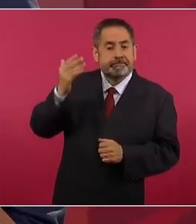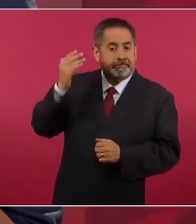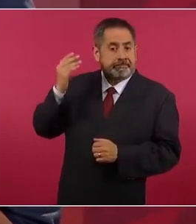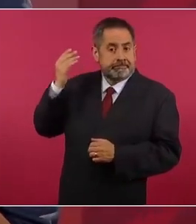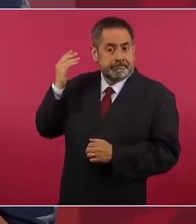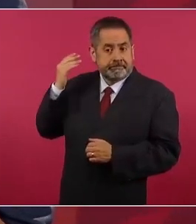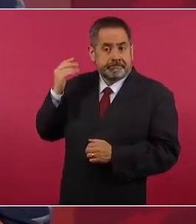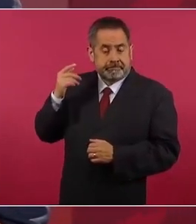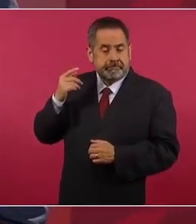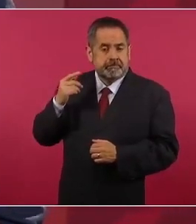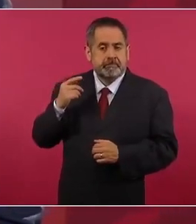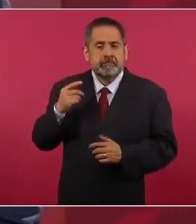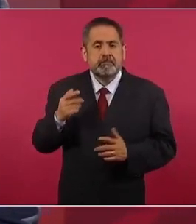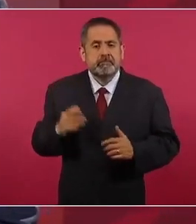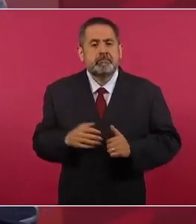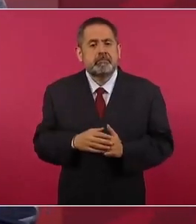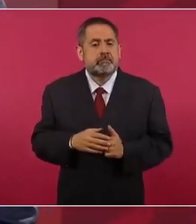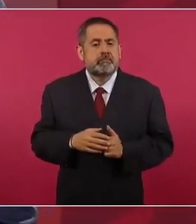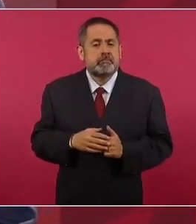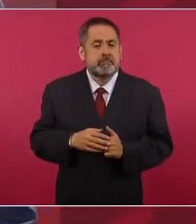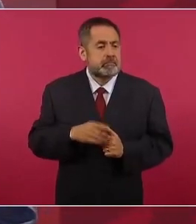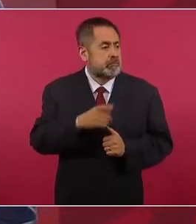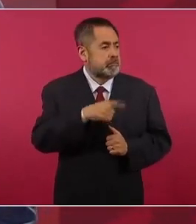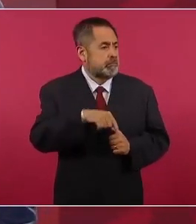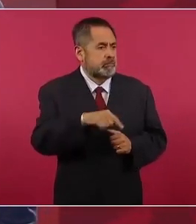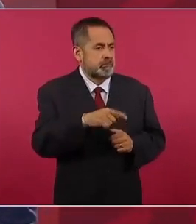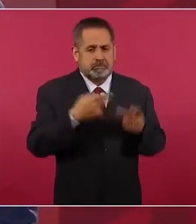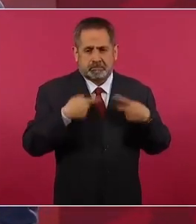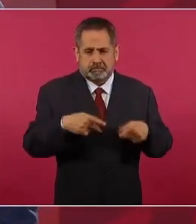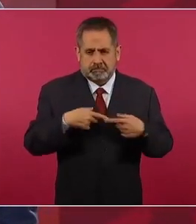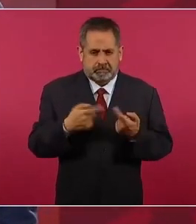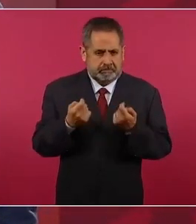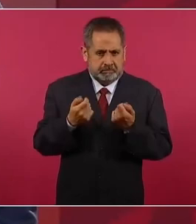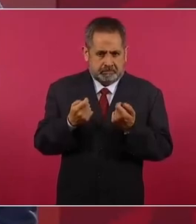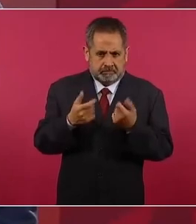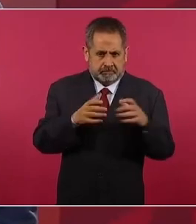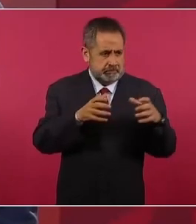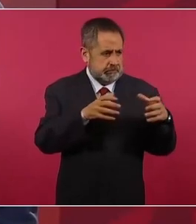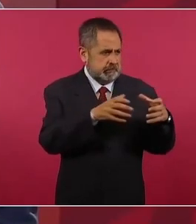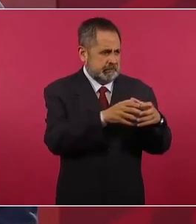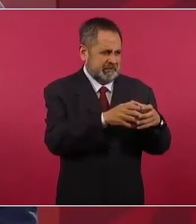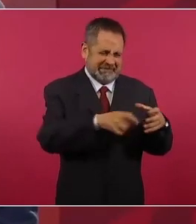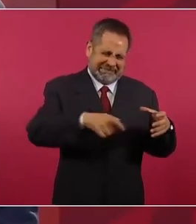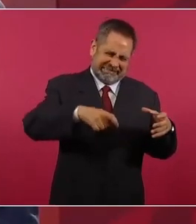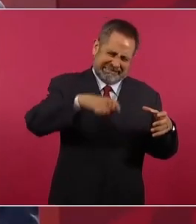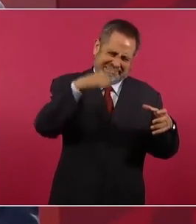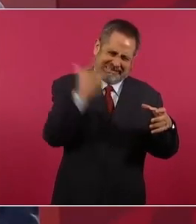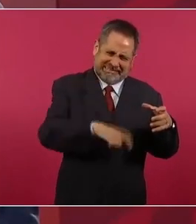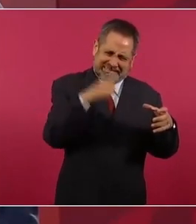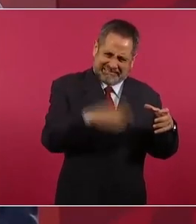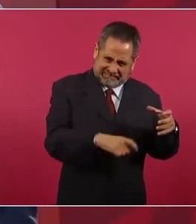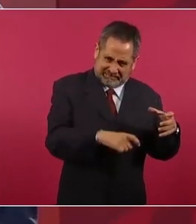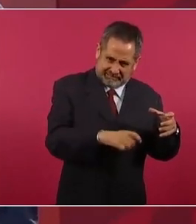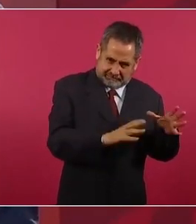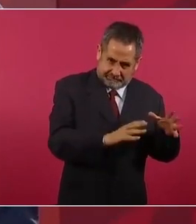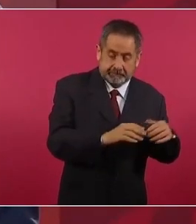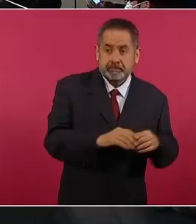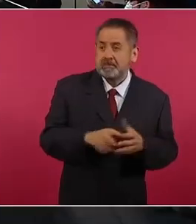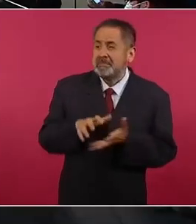pocos tenían mucho y muchos tenían poco